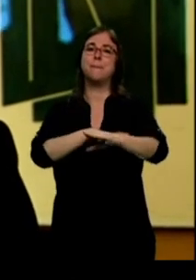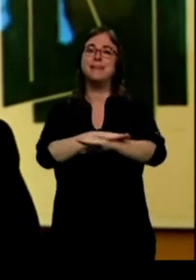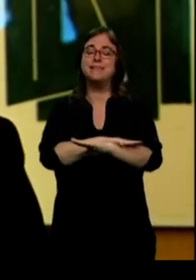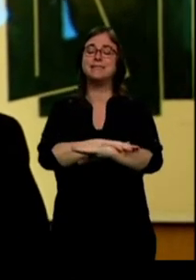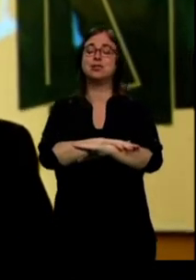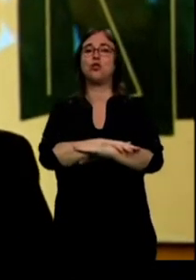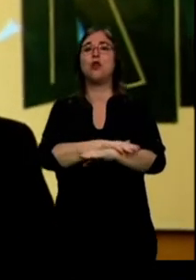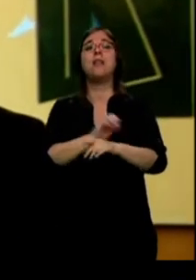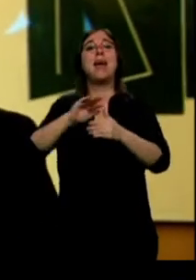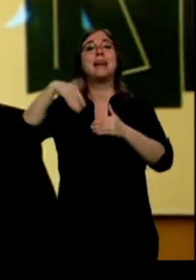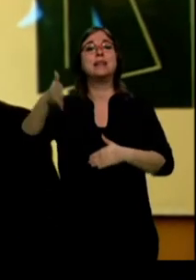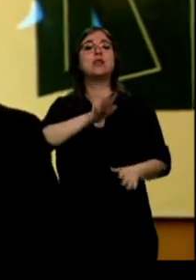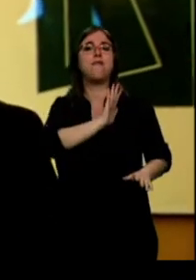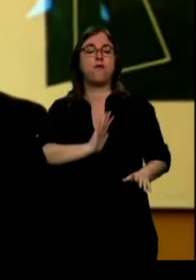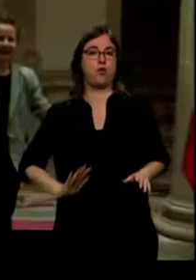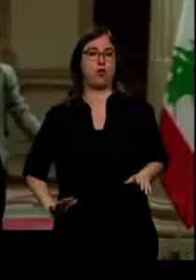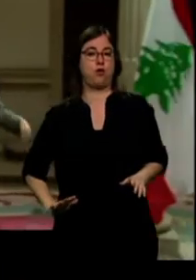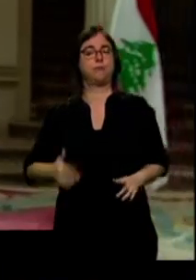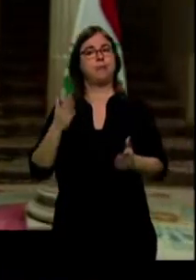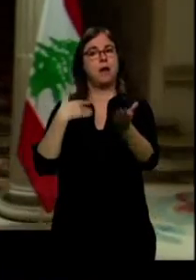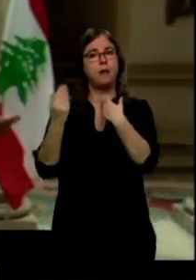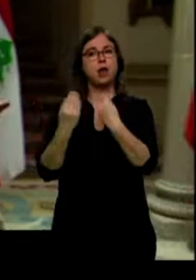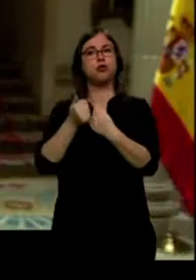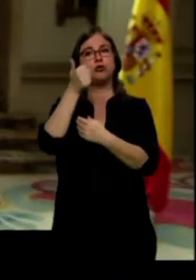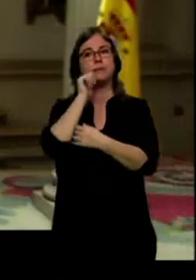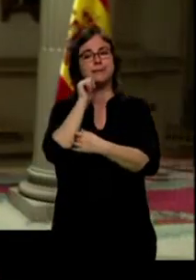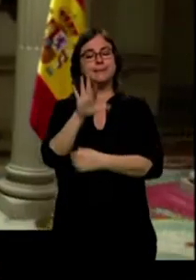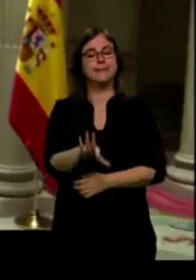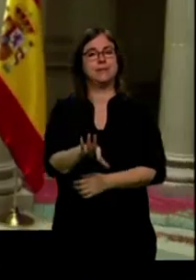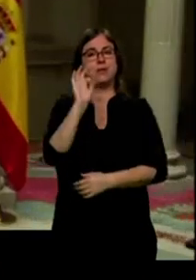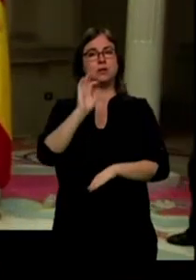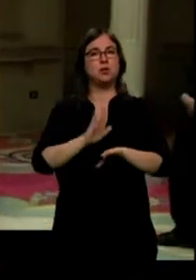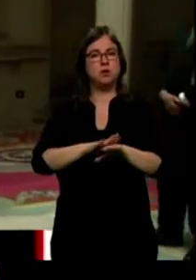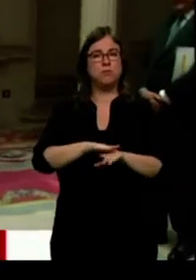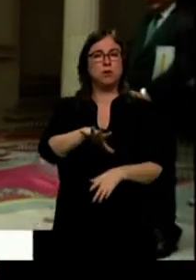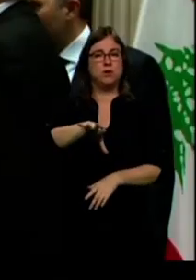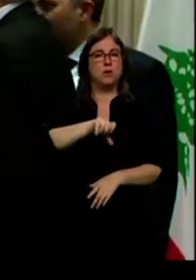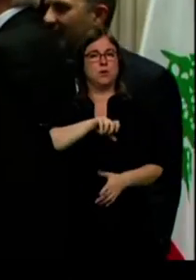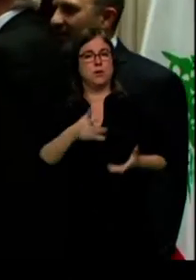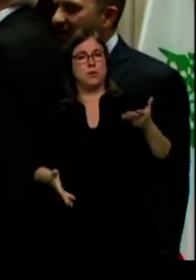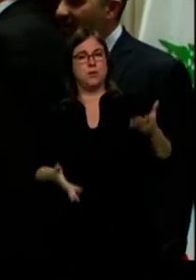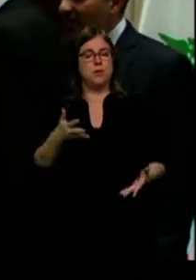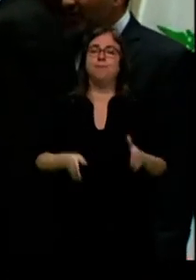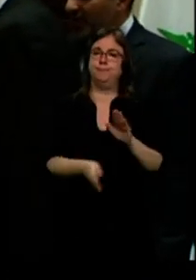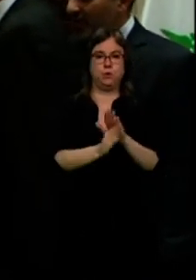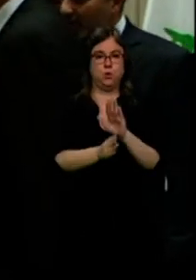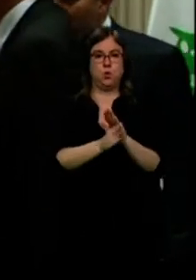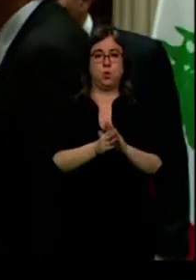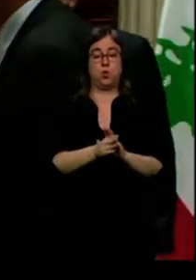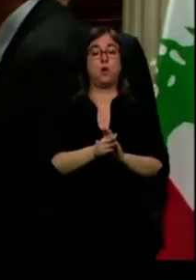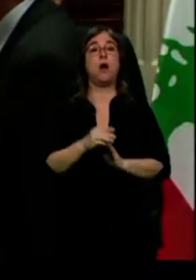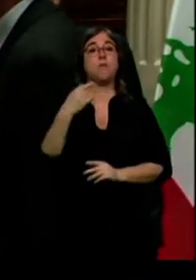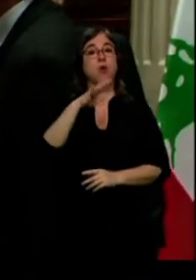decisión tras consultarla con Pedro Sánchez ante la incertidumbre de la investidura. Borrell asegura que deja el Parlamento Europeo.